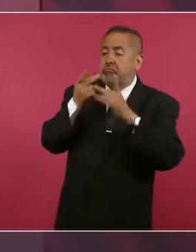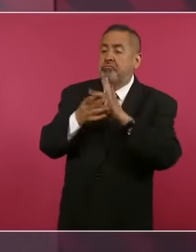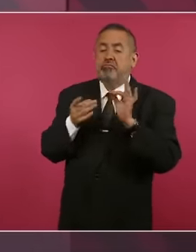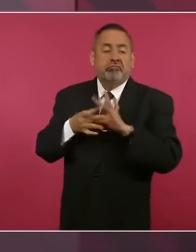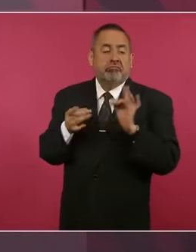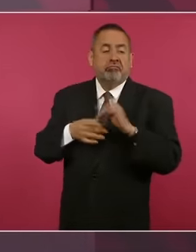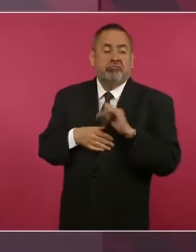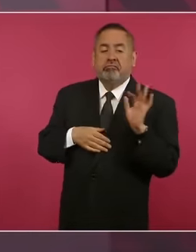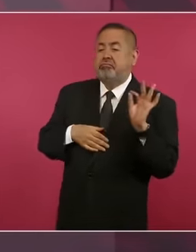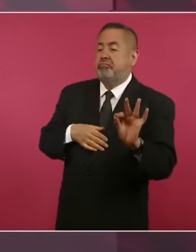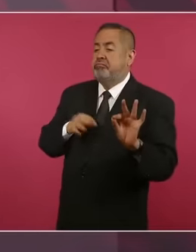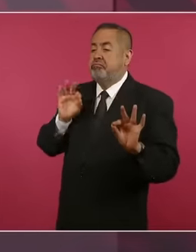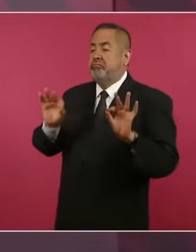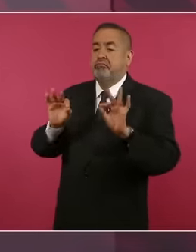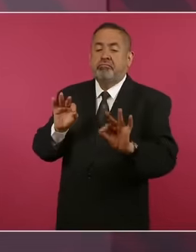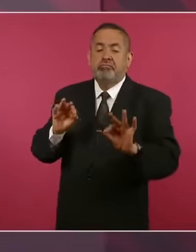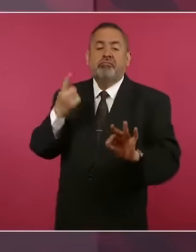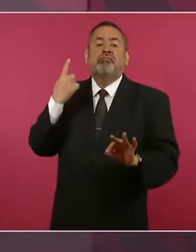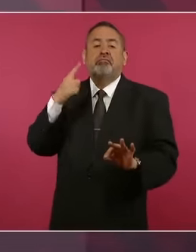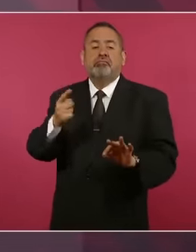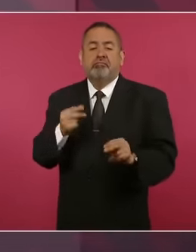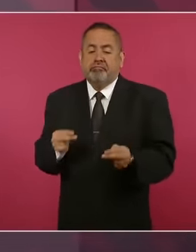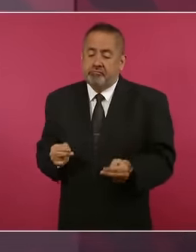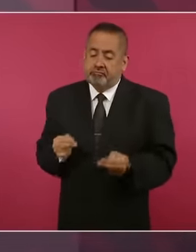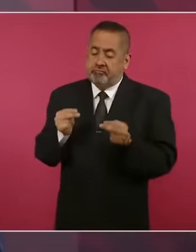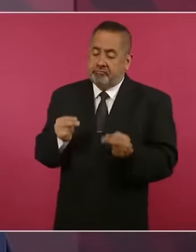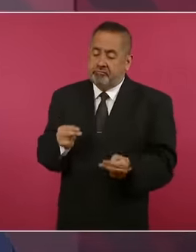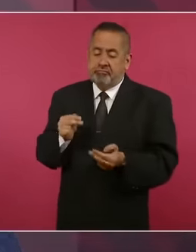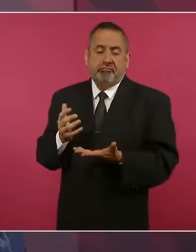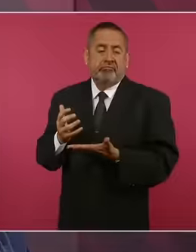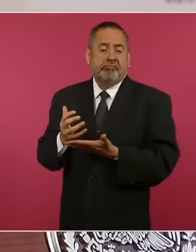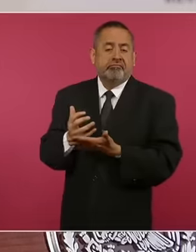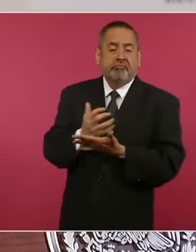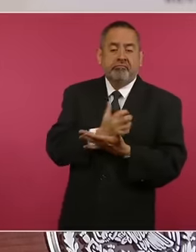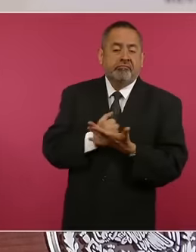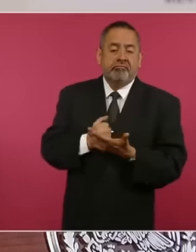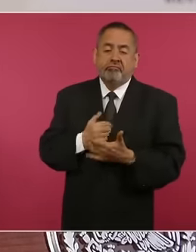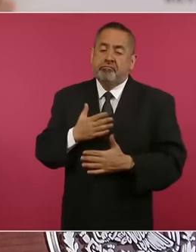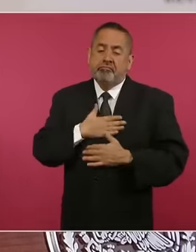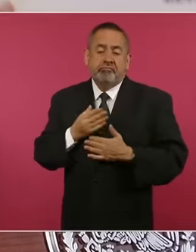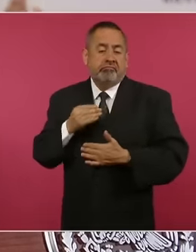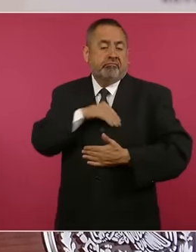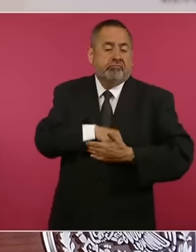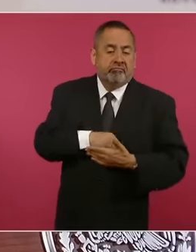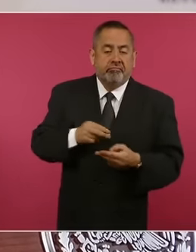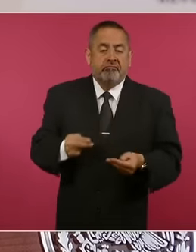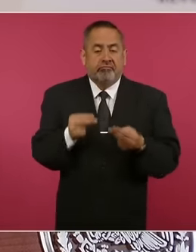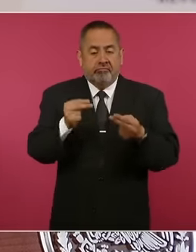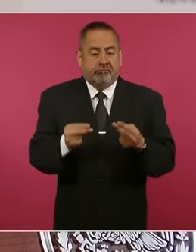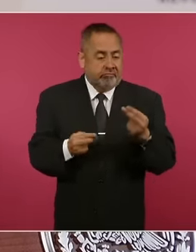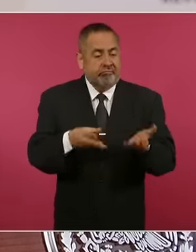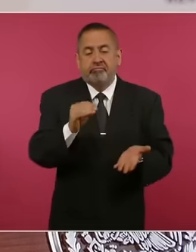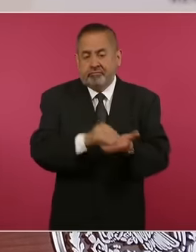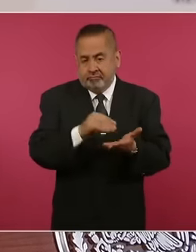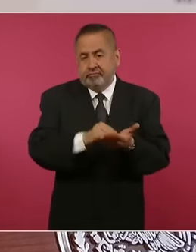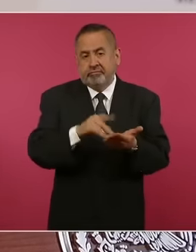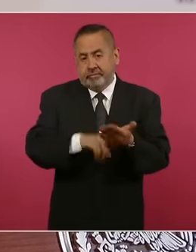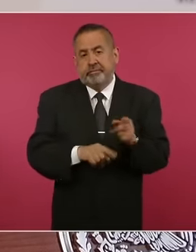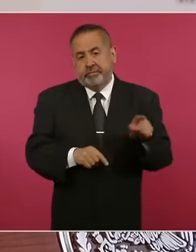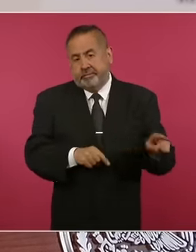hacer negocio o es, porque sigue este